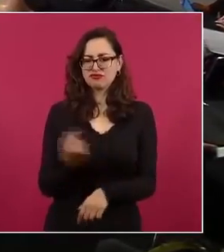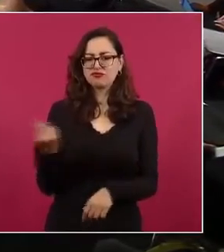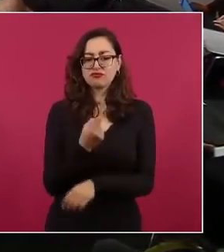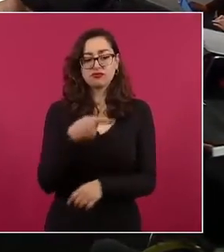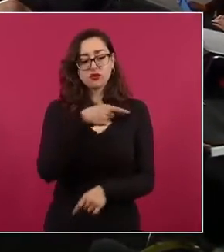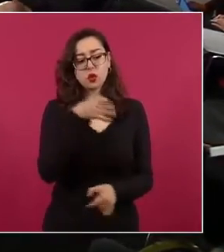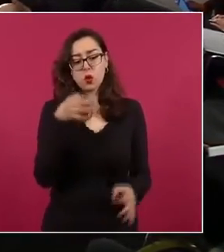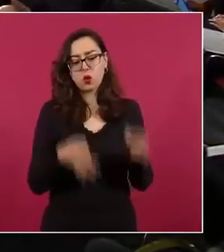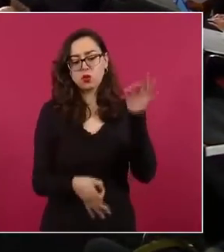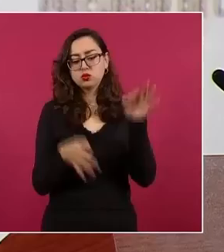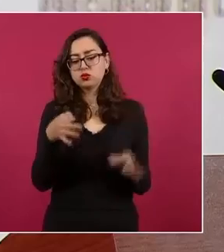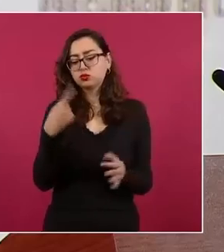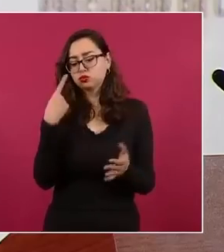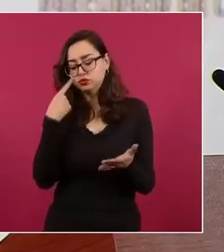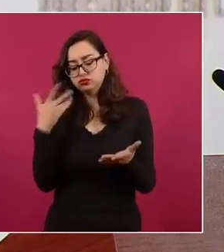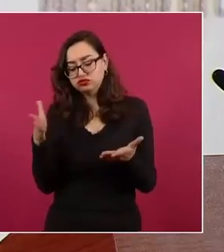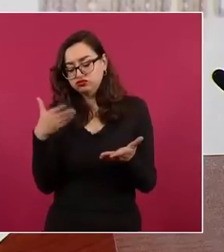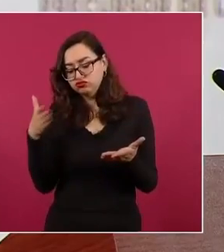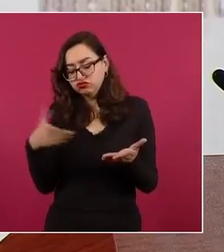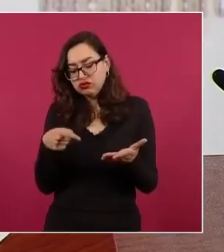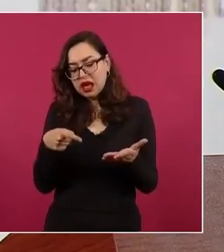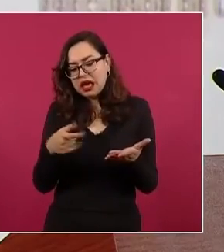integrada la averiguación.